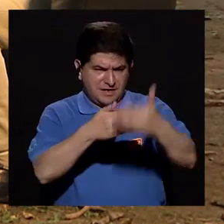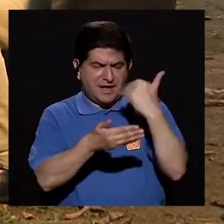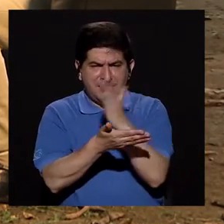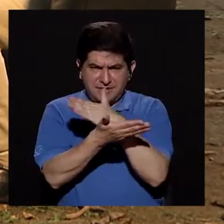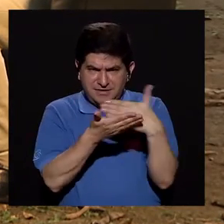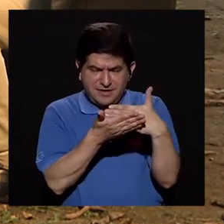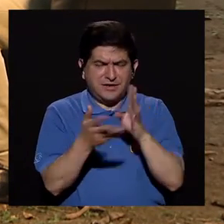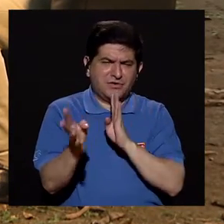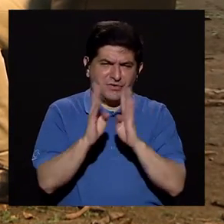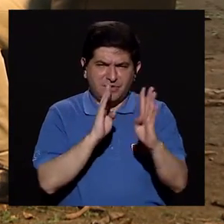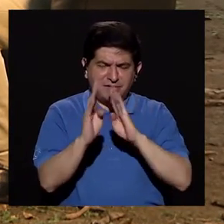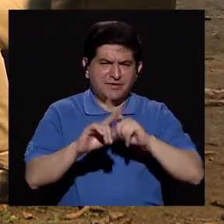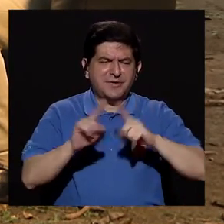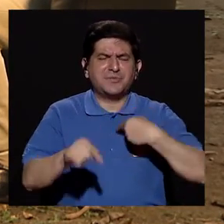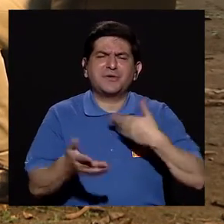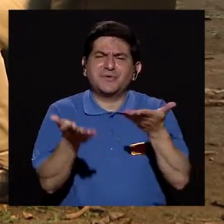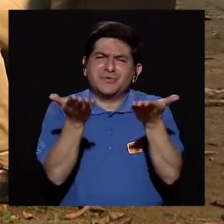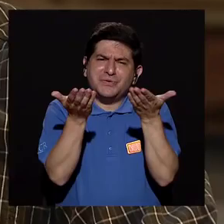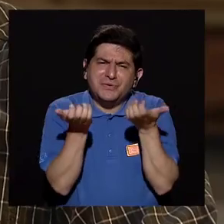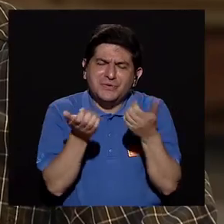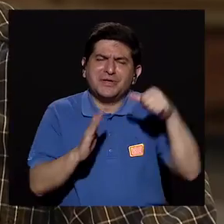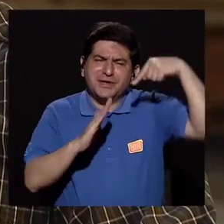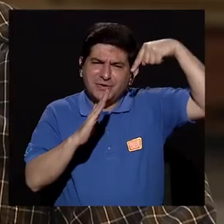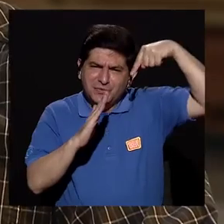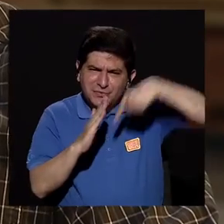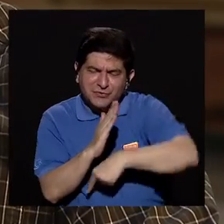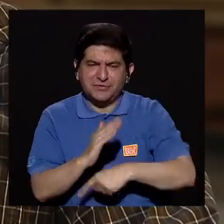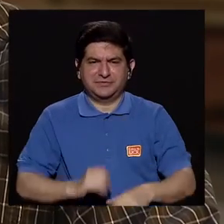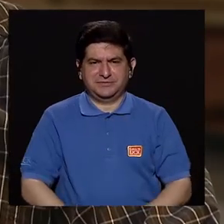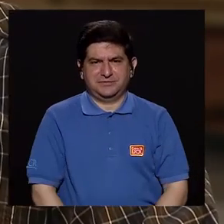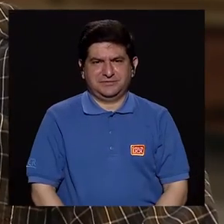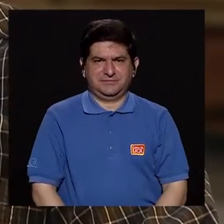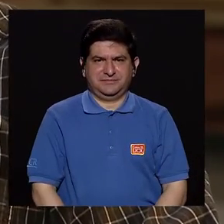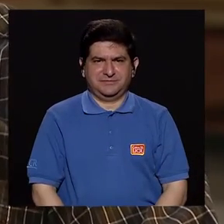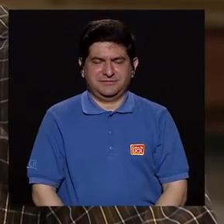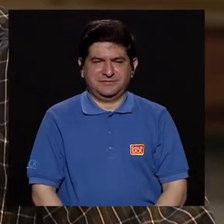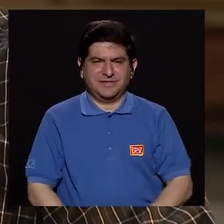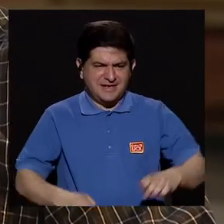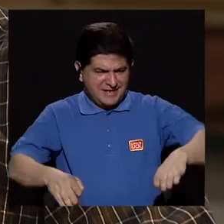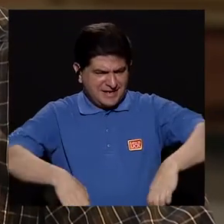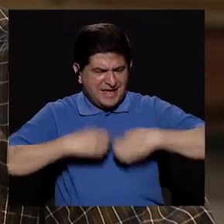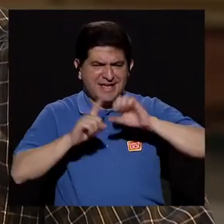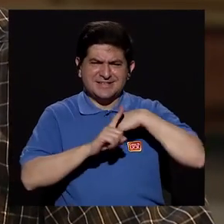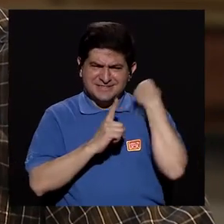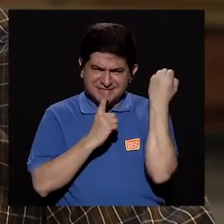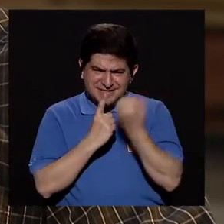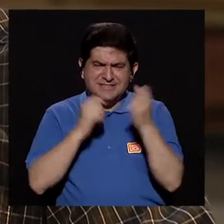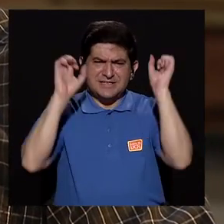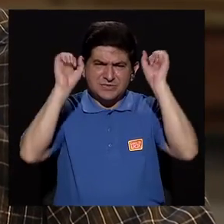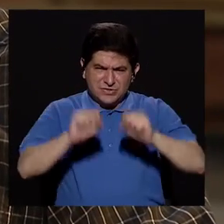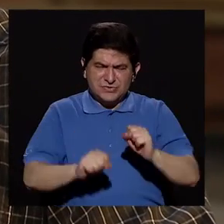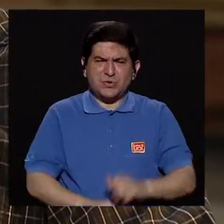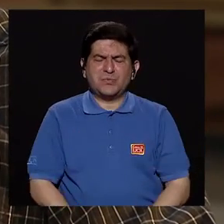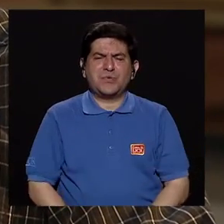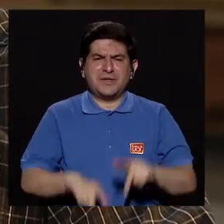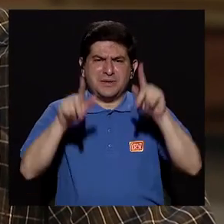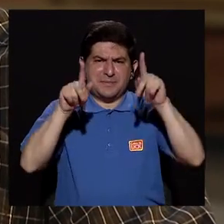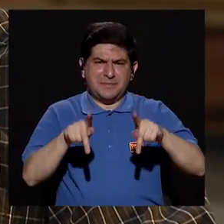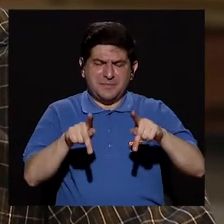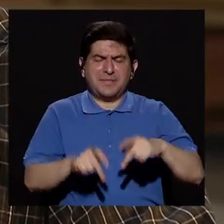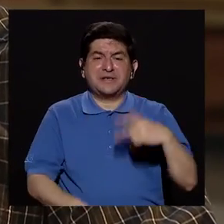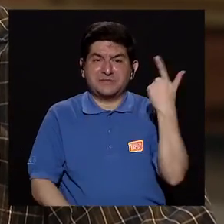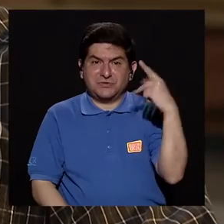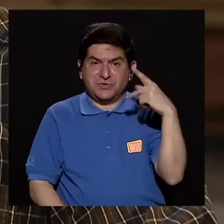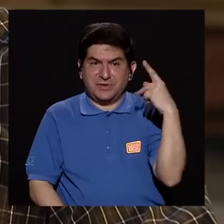el bloque pasado lo conversamos, pero yo quisiera ahondarlo un poco más. ¿Y si existen condiciones que puedan predisponer a una